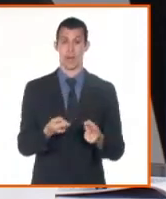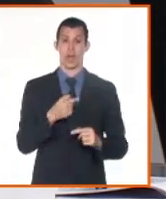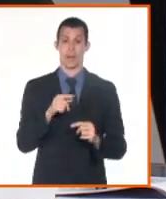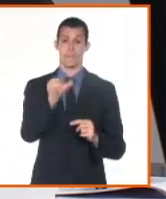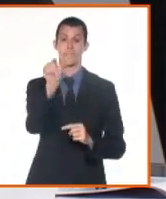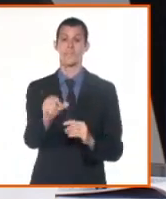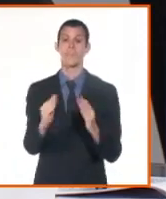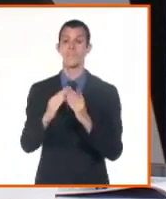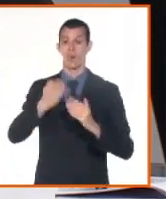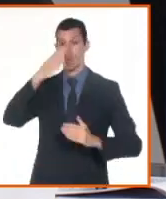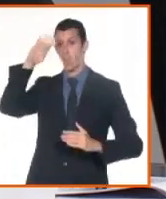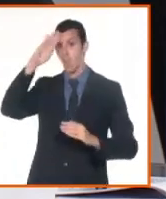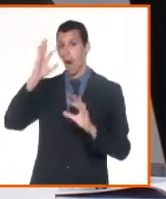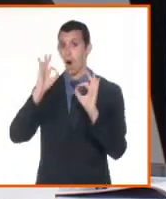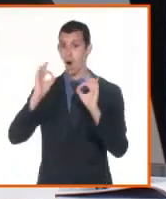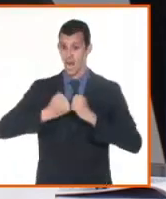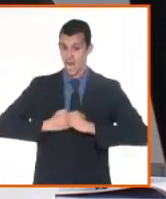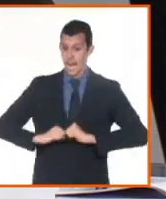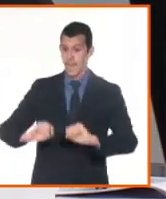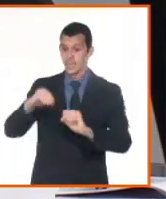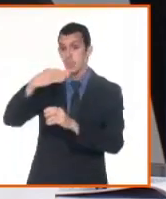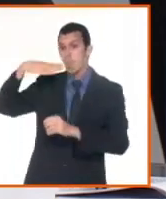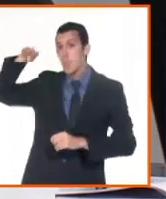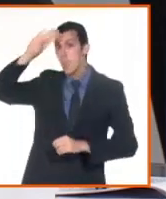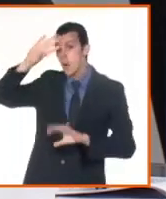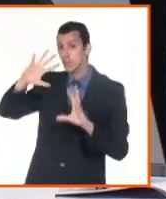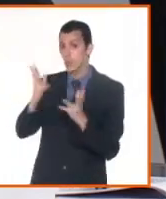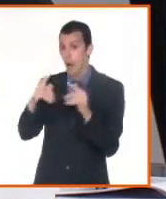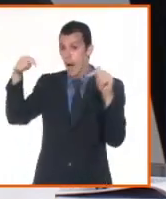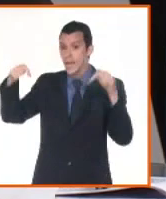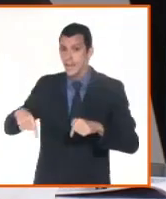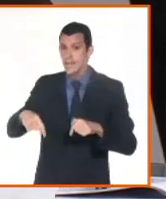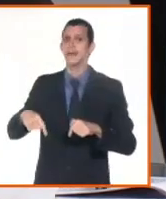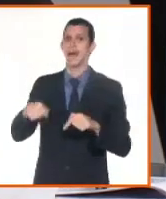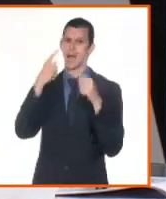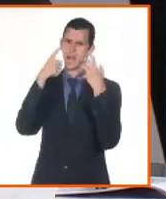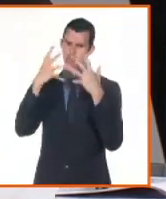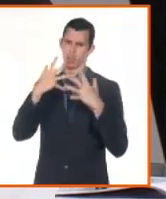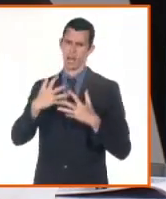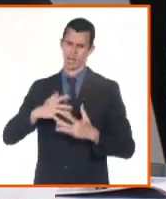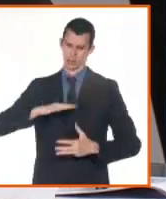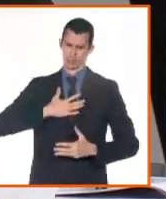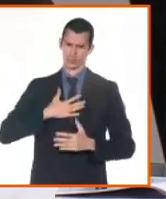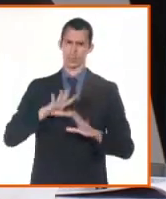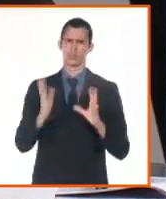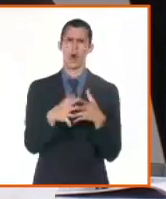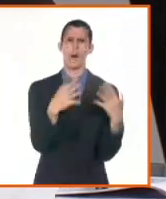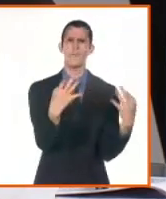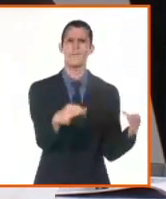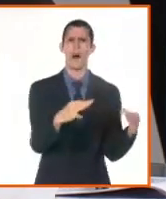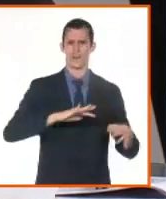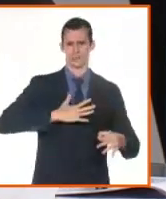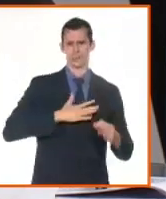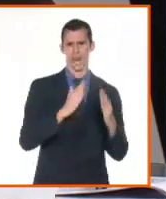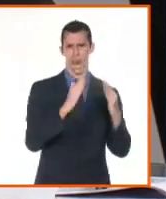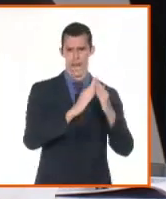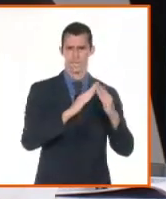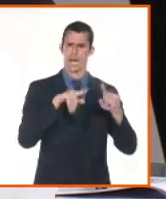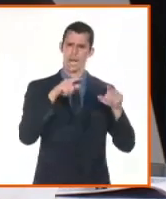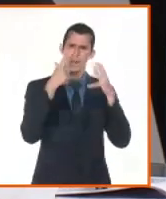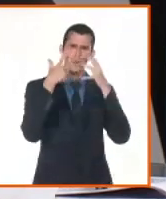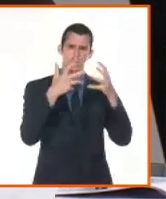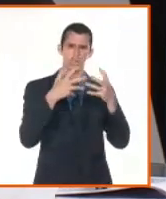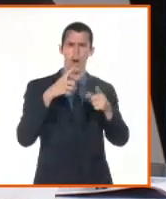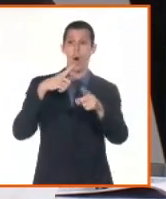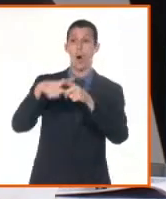personas jurídicas y de ahí ese control que se ejerce sobre el ordenamiento inmobiliario